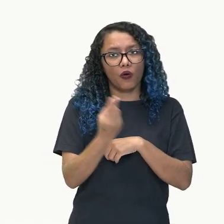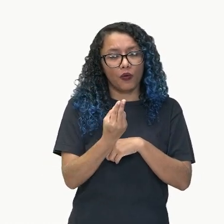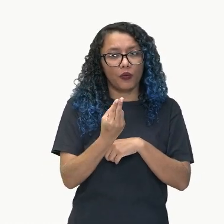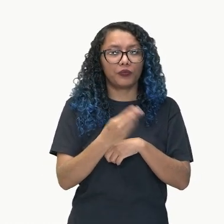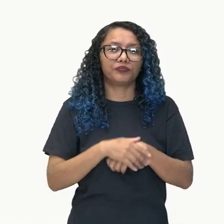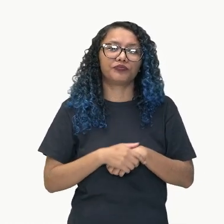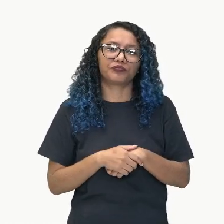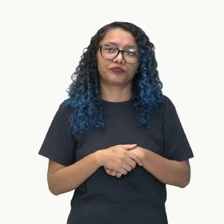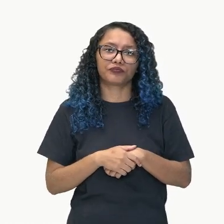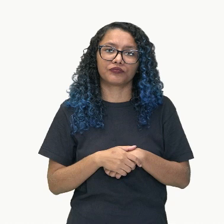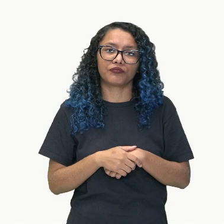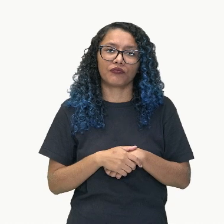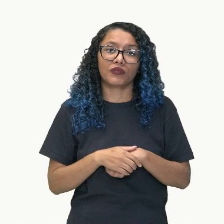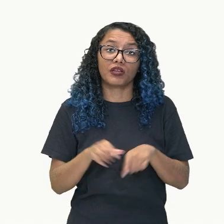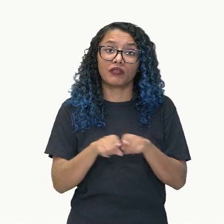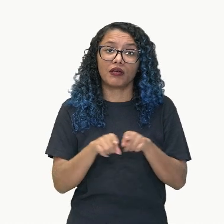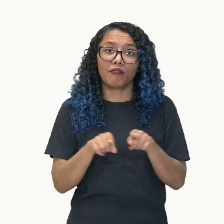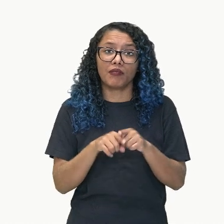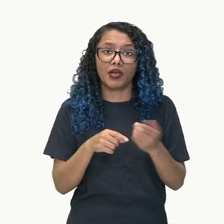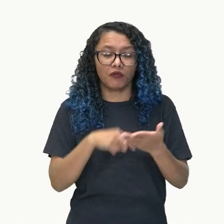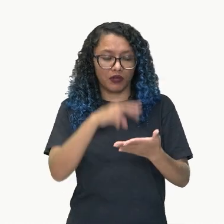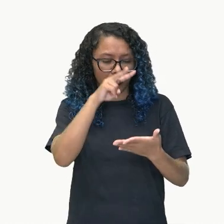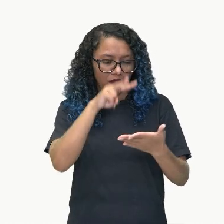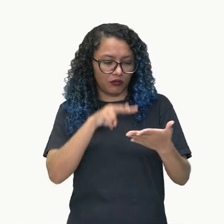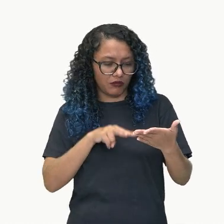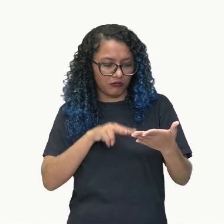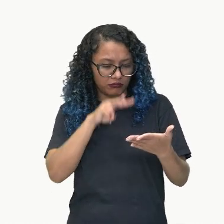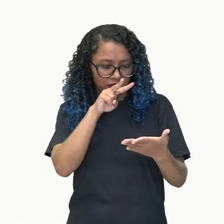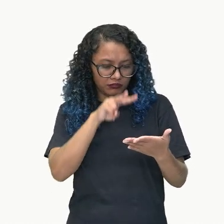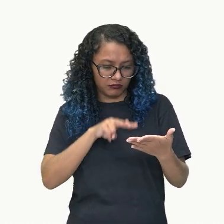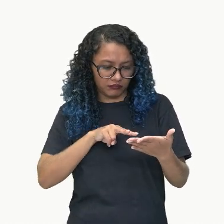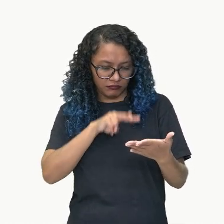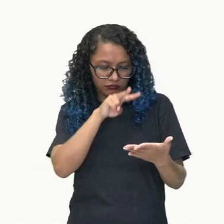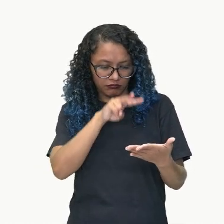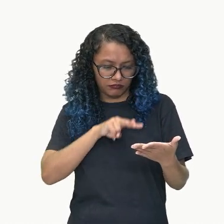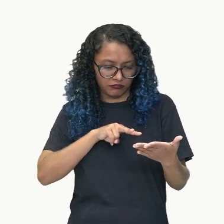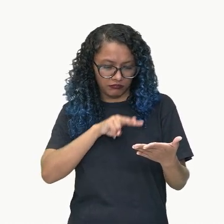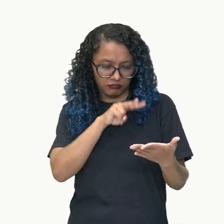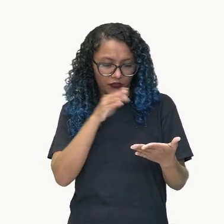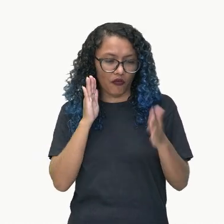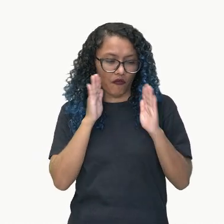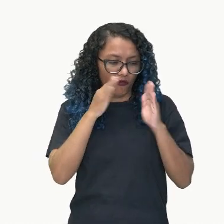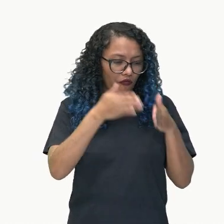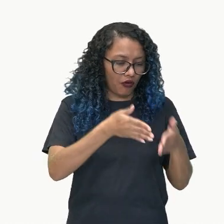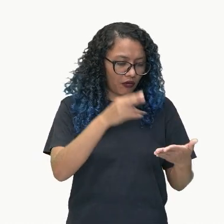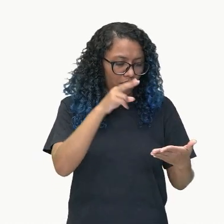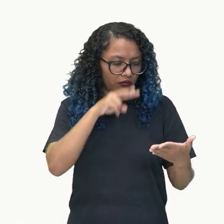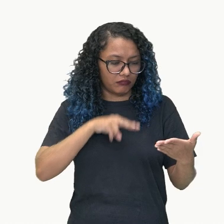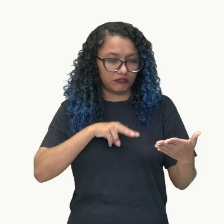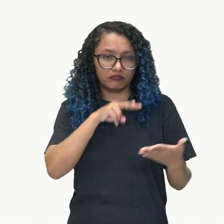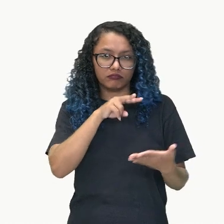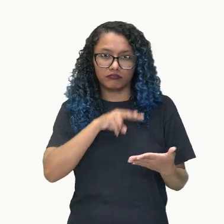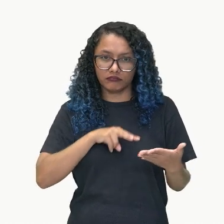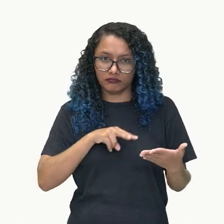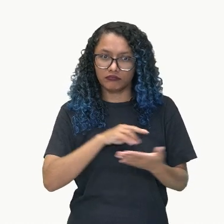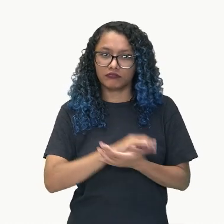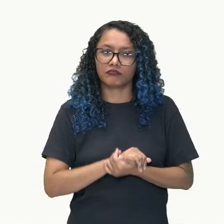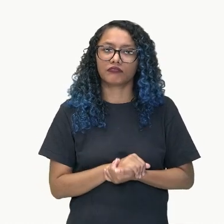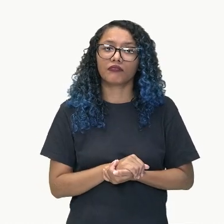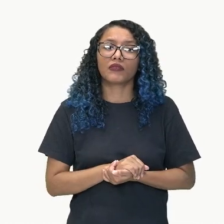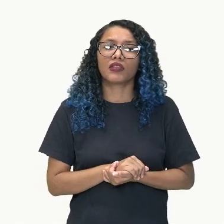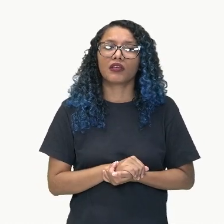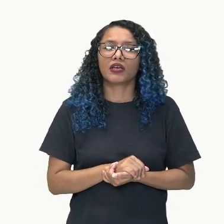informar o entretener al lector. Se caracteriza por la figura de un narrador